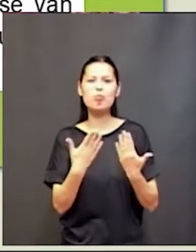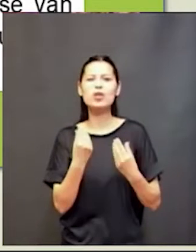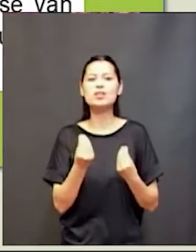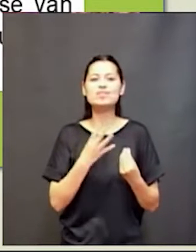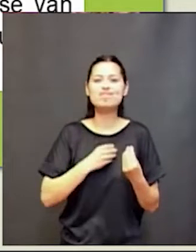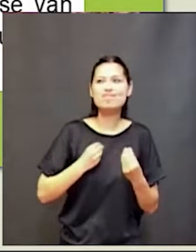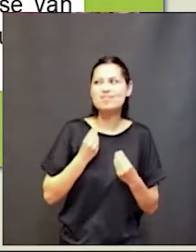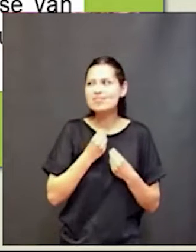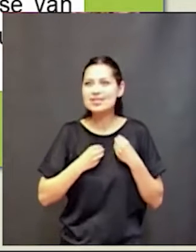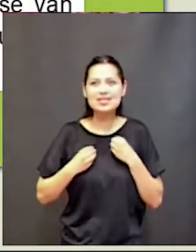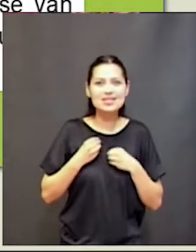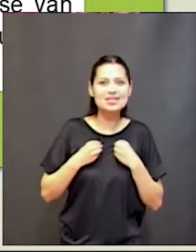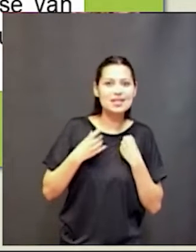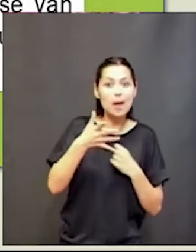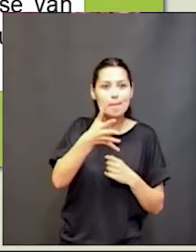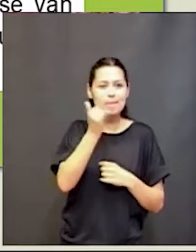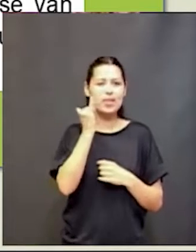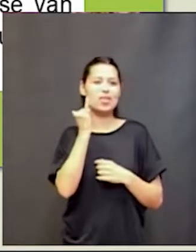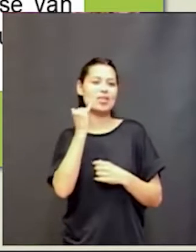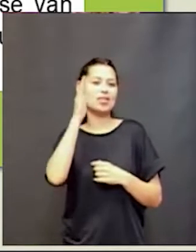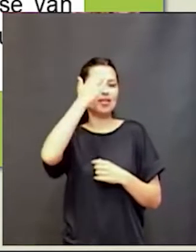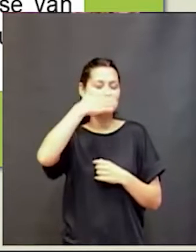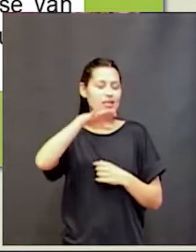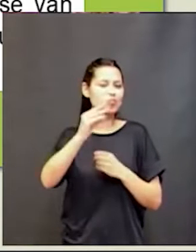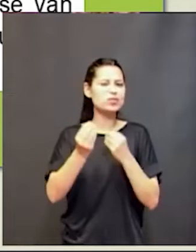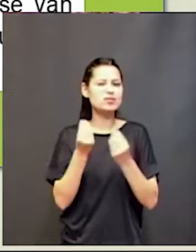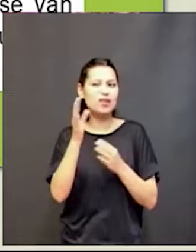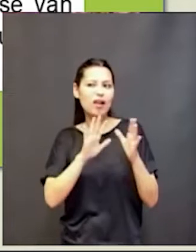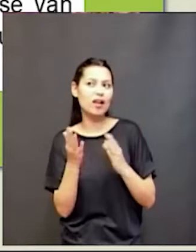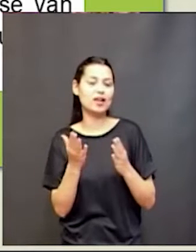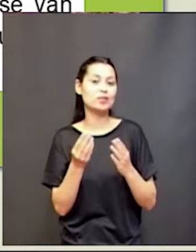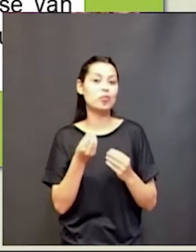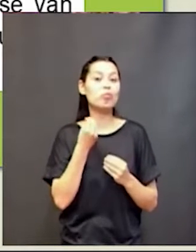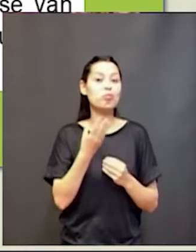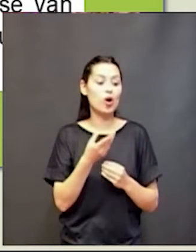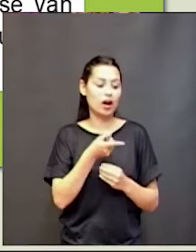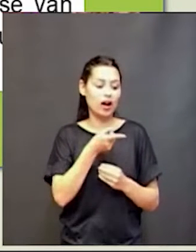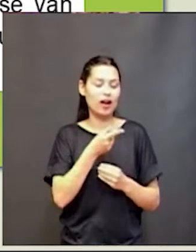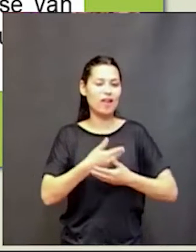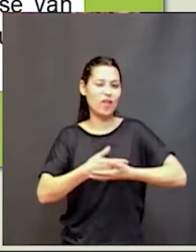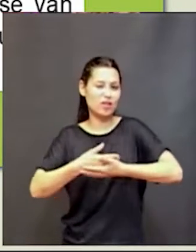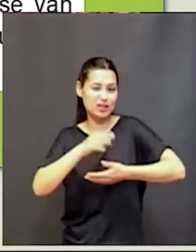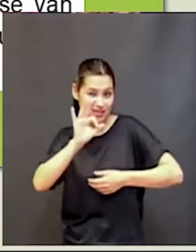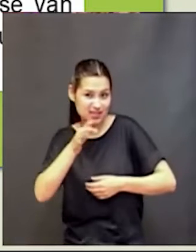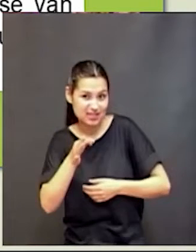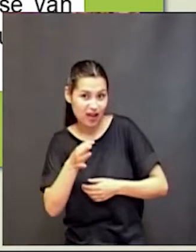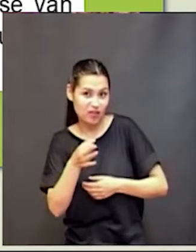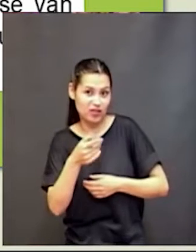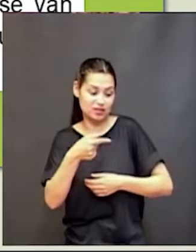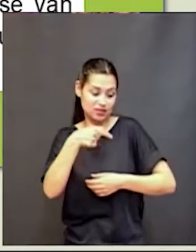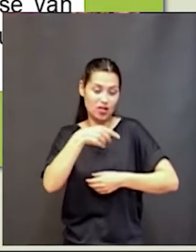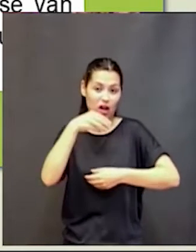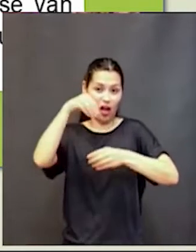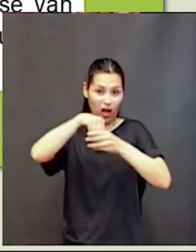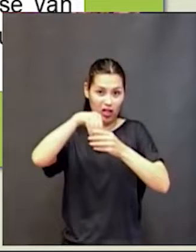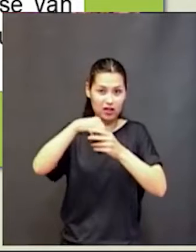que va a pasar, qué es lo que me va a ayudar a aprender, absorber el ambiente. Los bebés aprenden